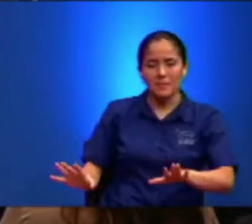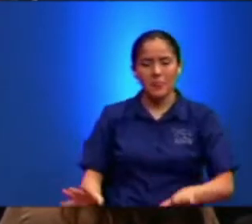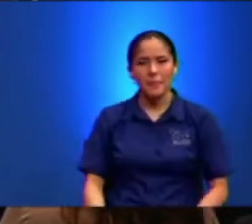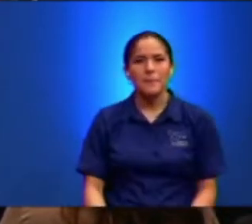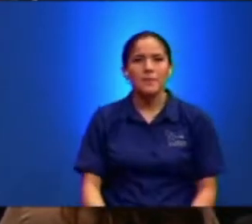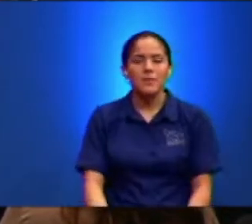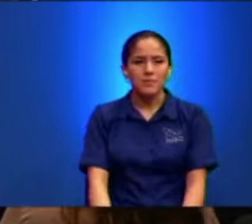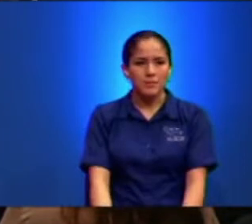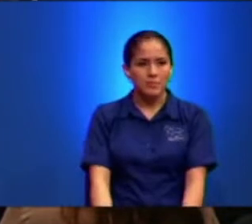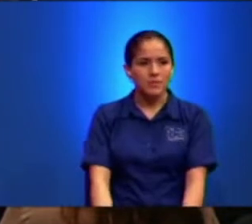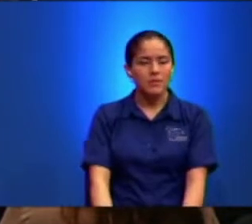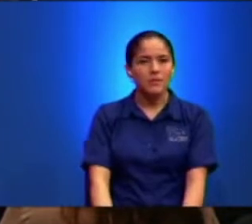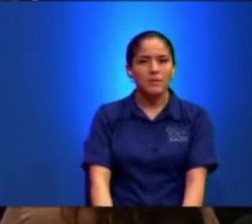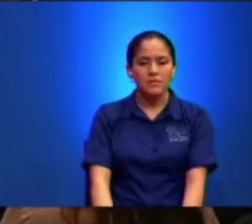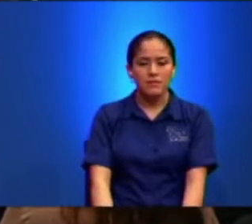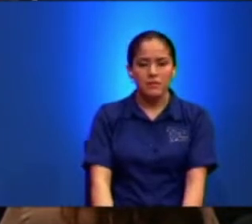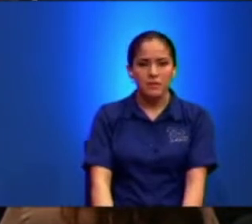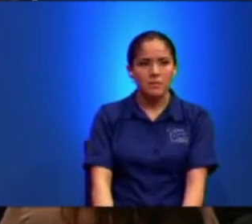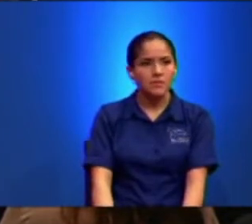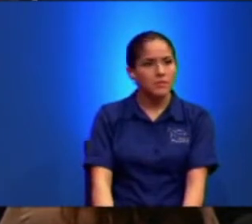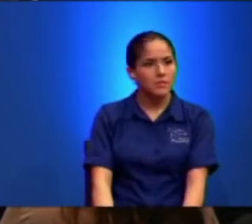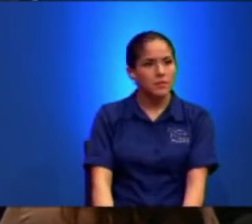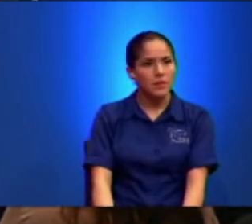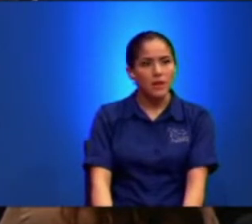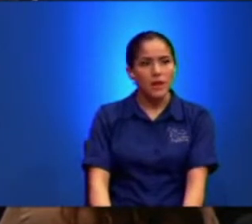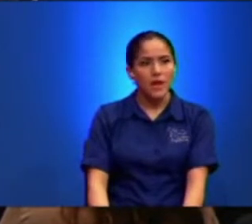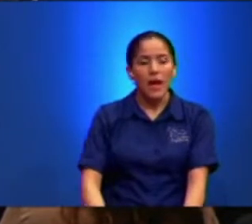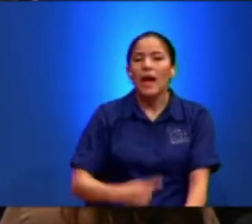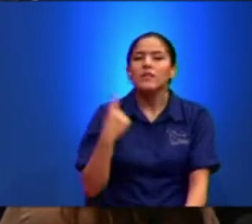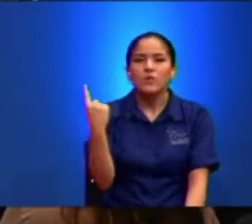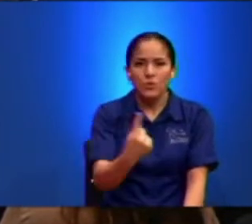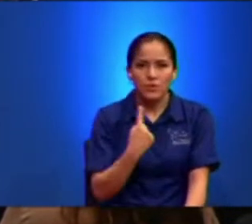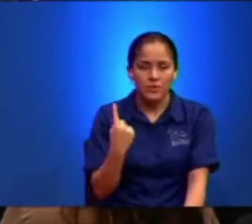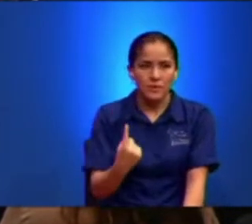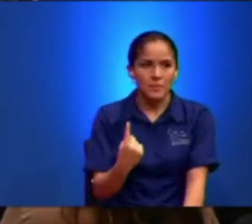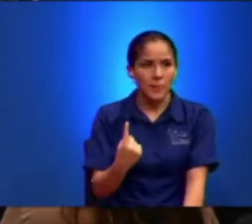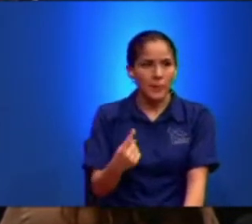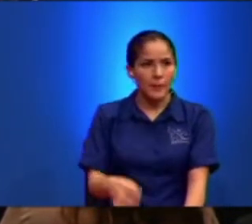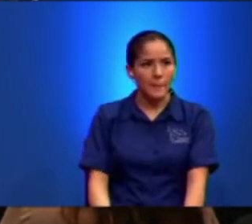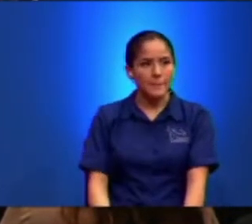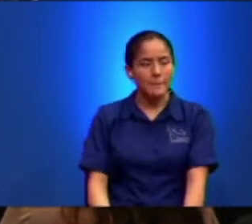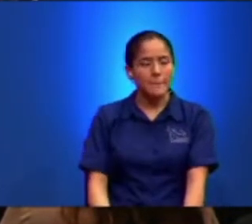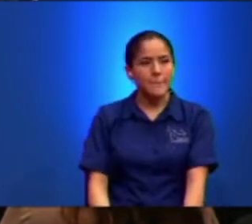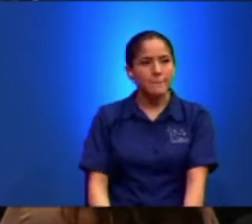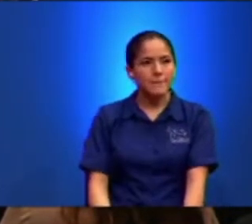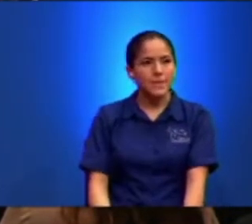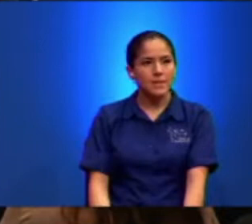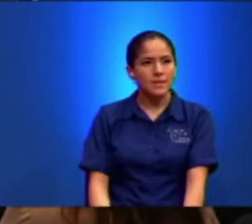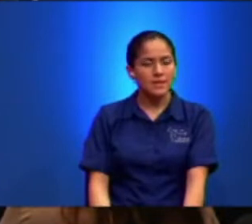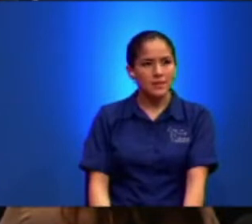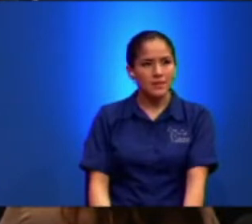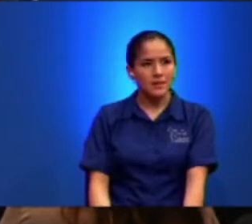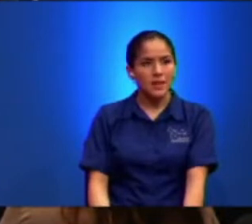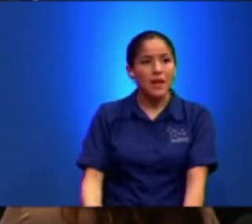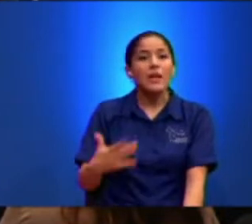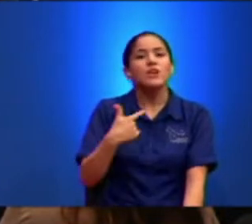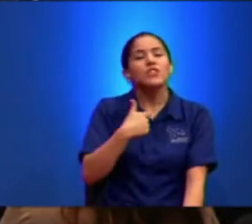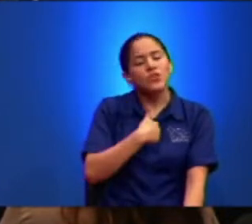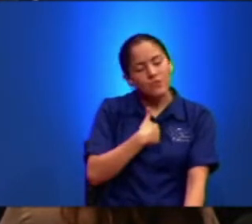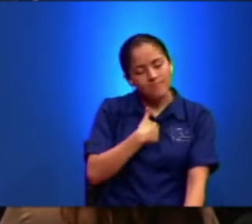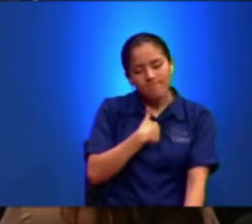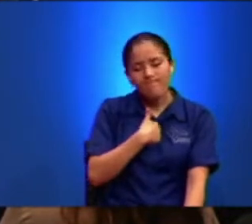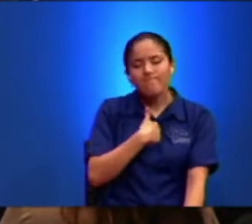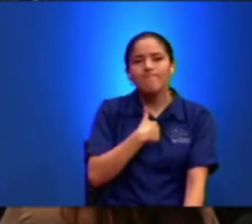Pero a todos Nos han A todos Nos ha tocado A todos Nos ha tocado A mi hermano A mi A mi A Me tocó